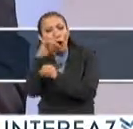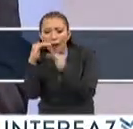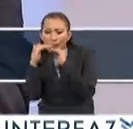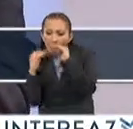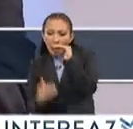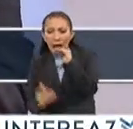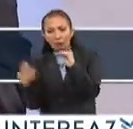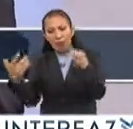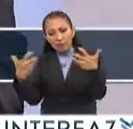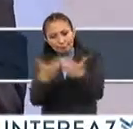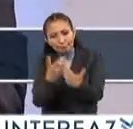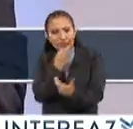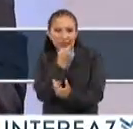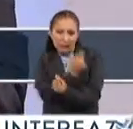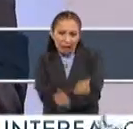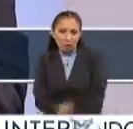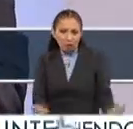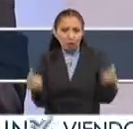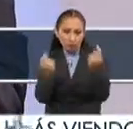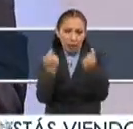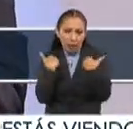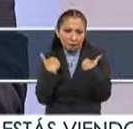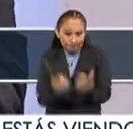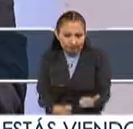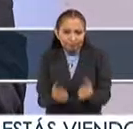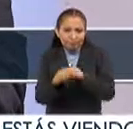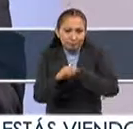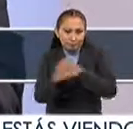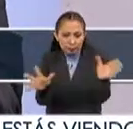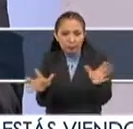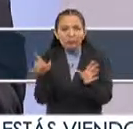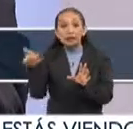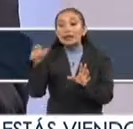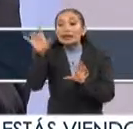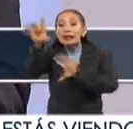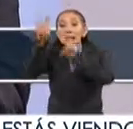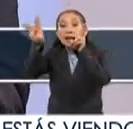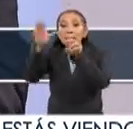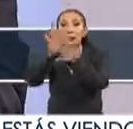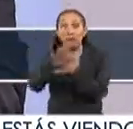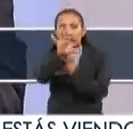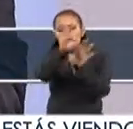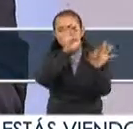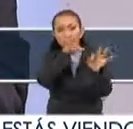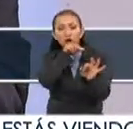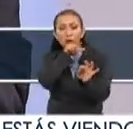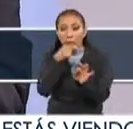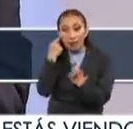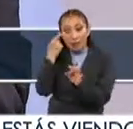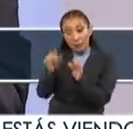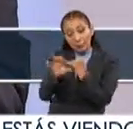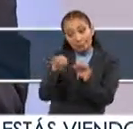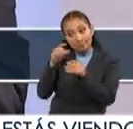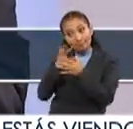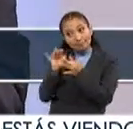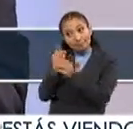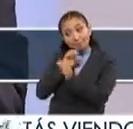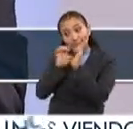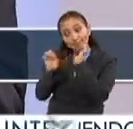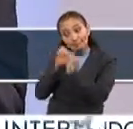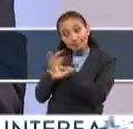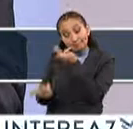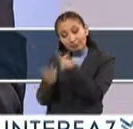más apto para este sector y se eligieron los temas que más les preocupaban y se subieron a la plataforma y